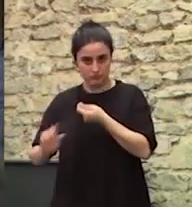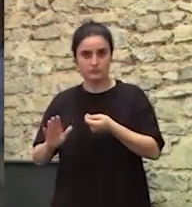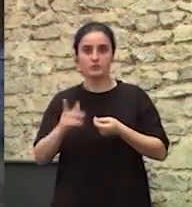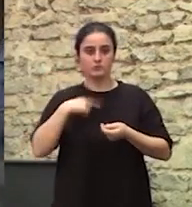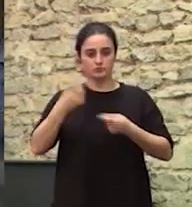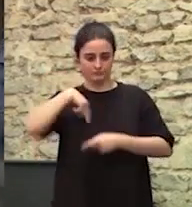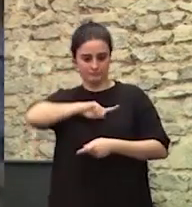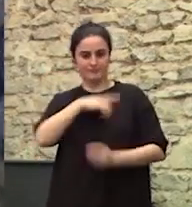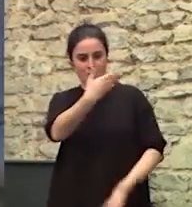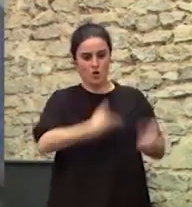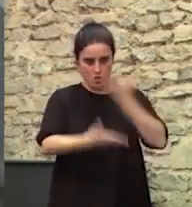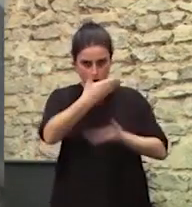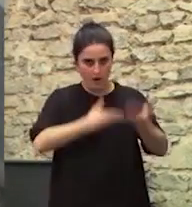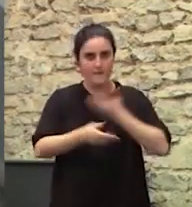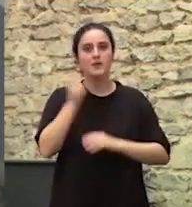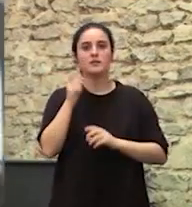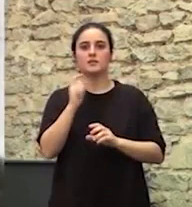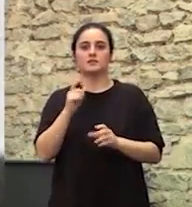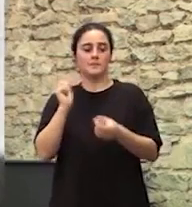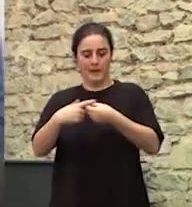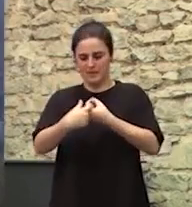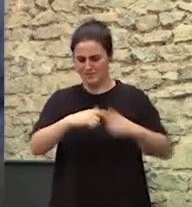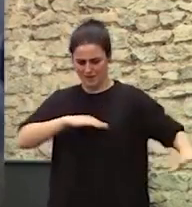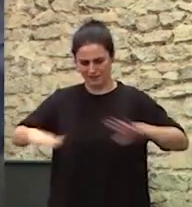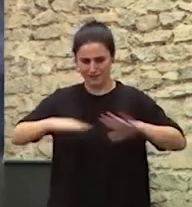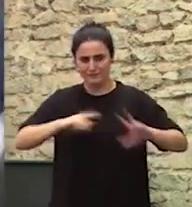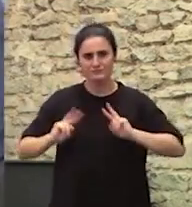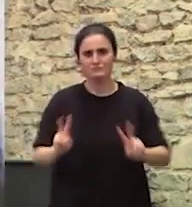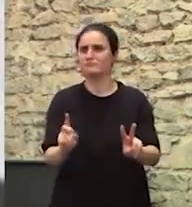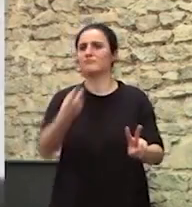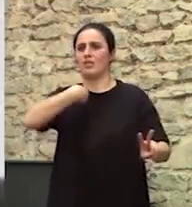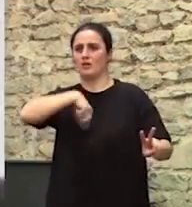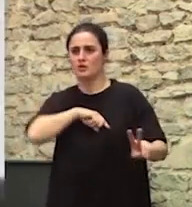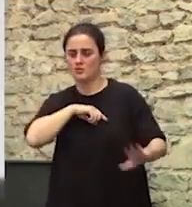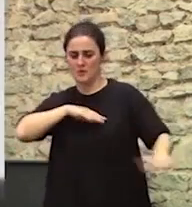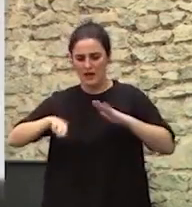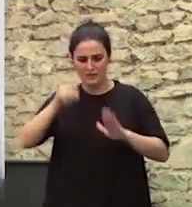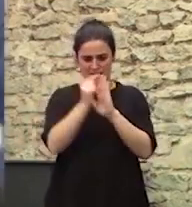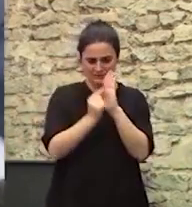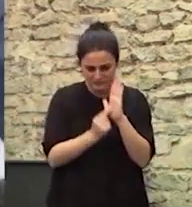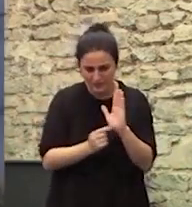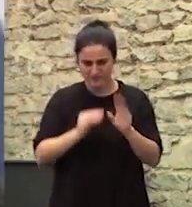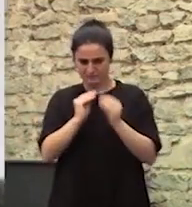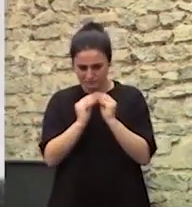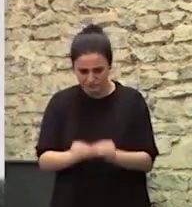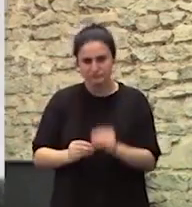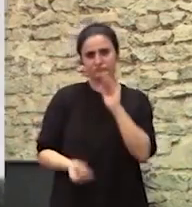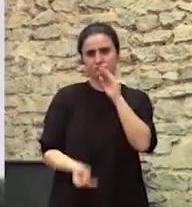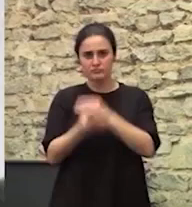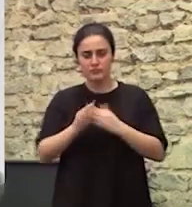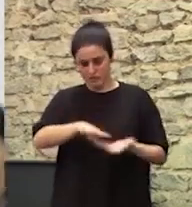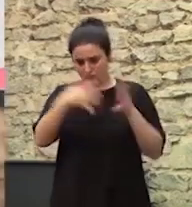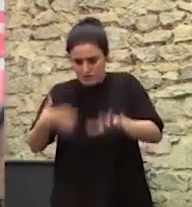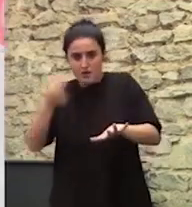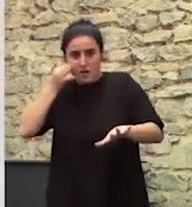con nosotras constantemente, participa activamente junto con nosotras diseña acciones, crea acciones y las